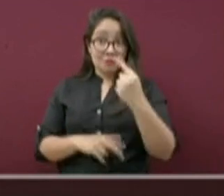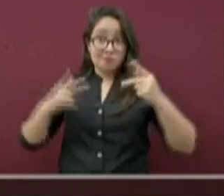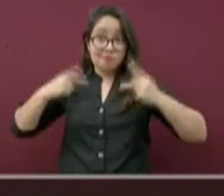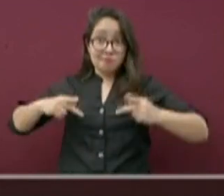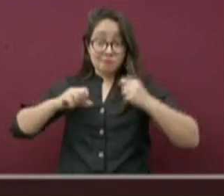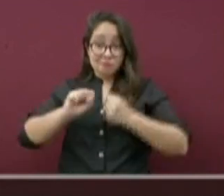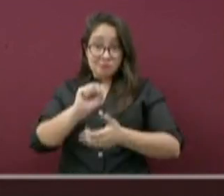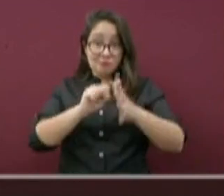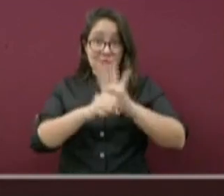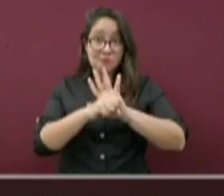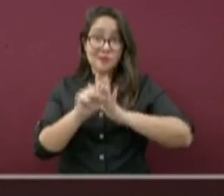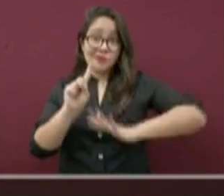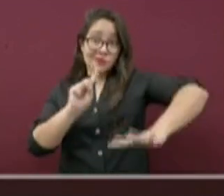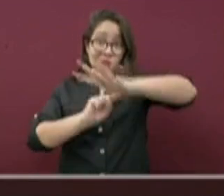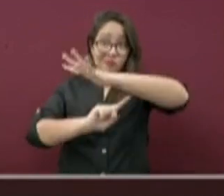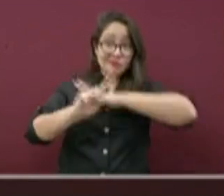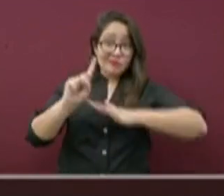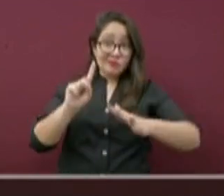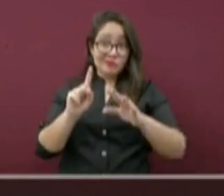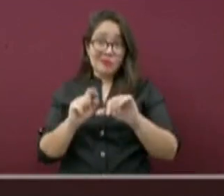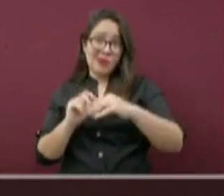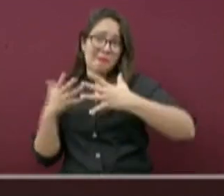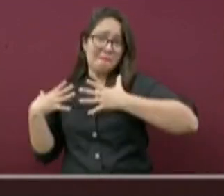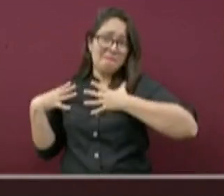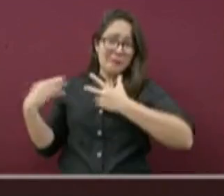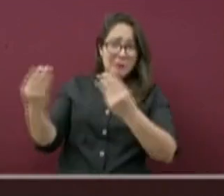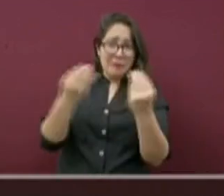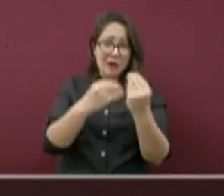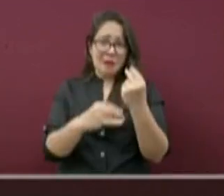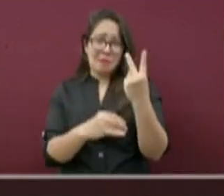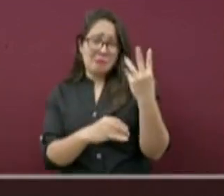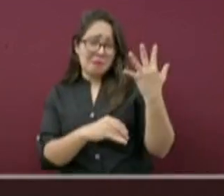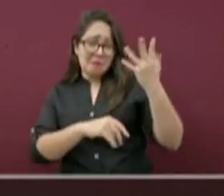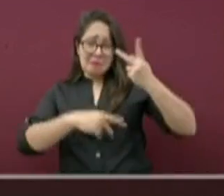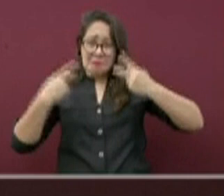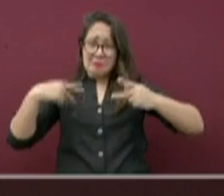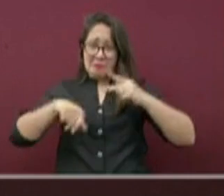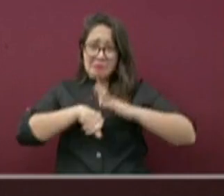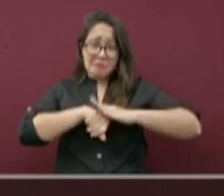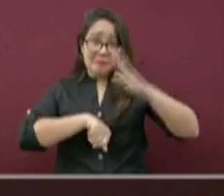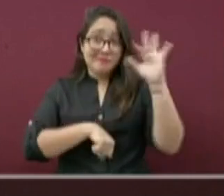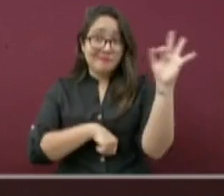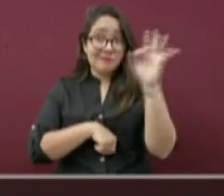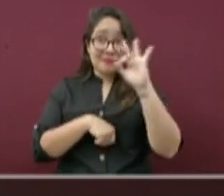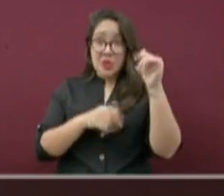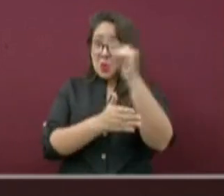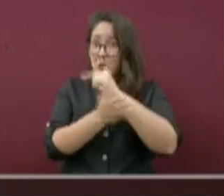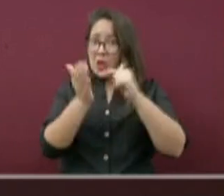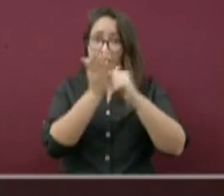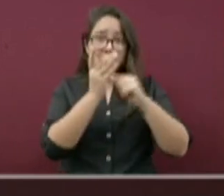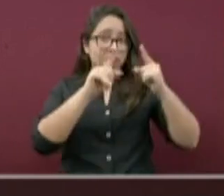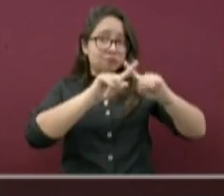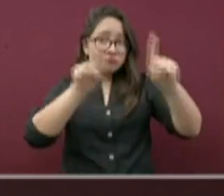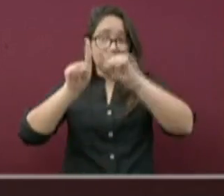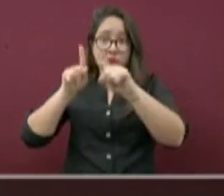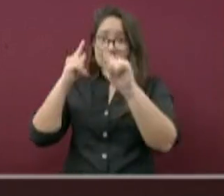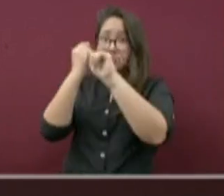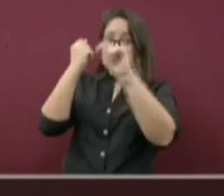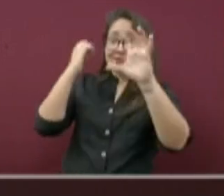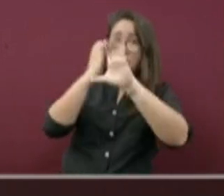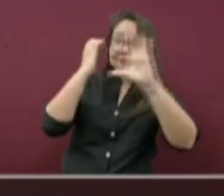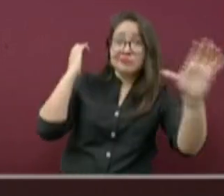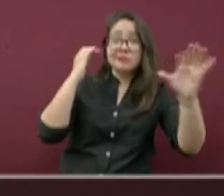puede contagiar a dos o más personas, en cualquier lugar en donde se encuentre, en el transporte, en el